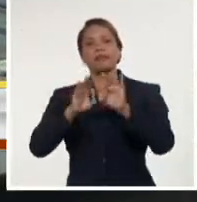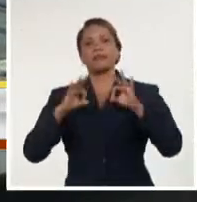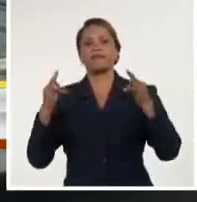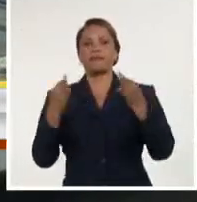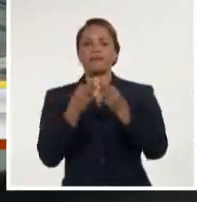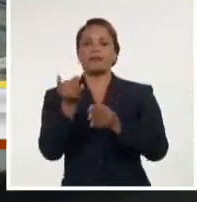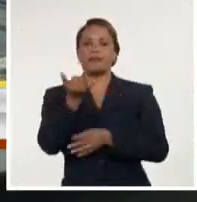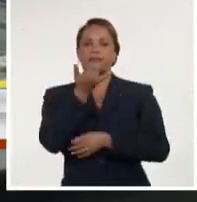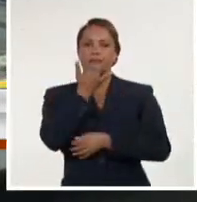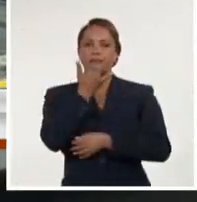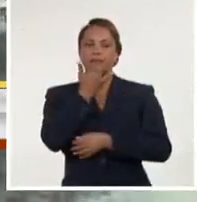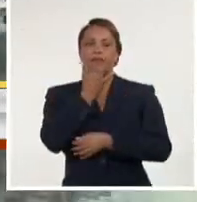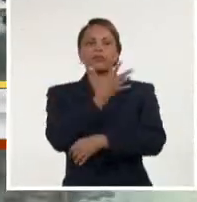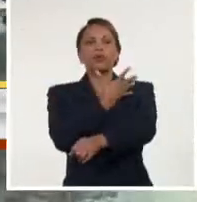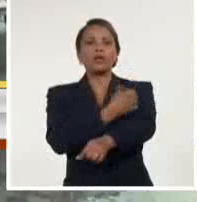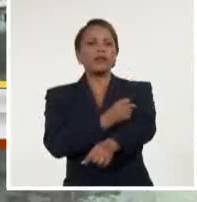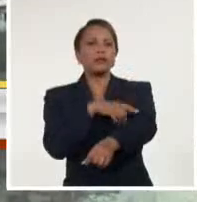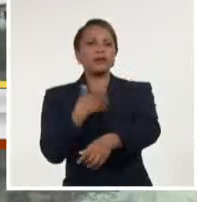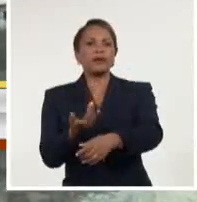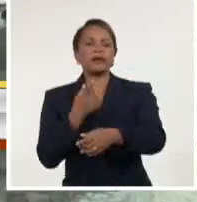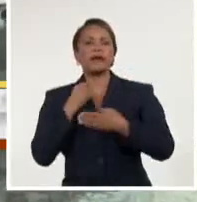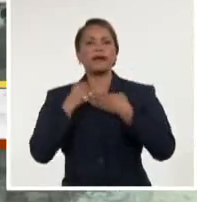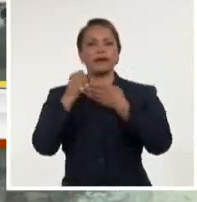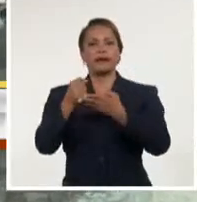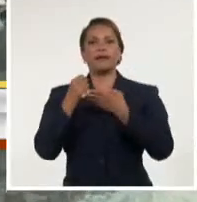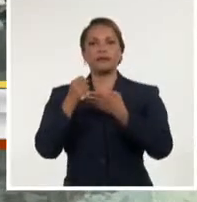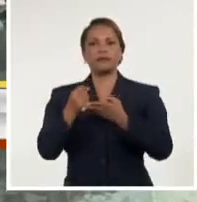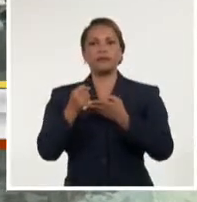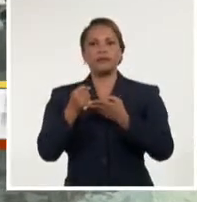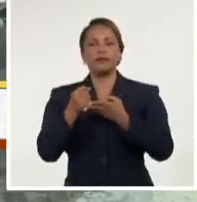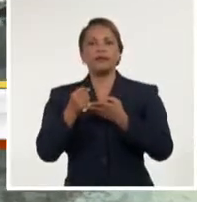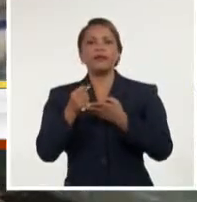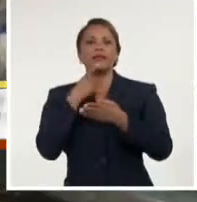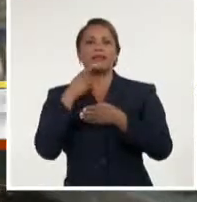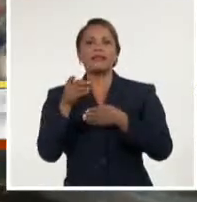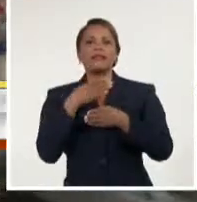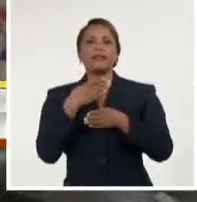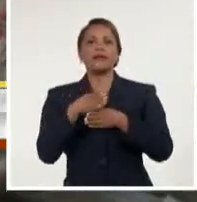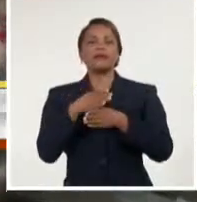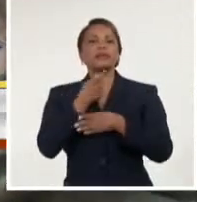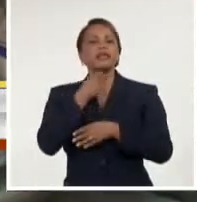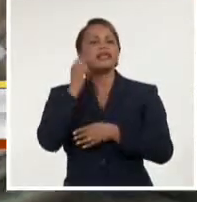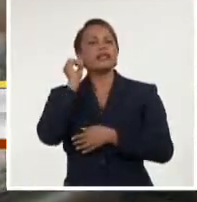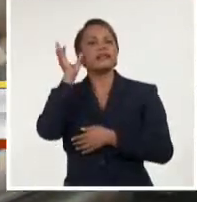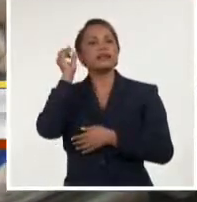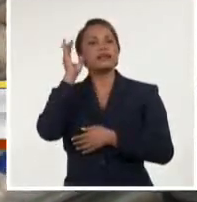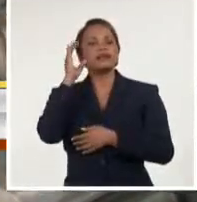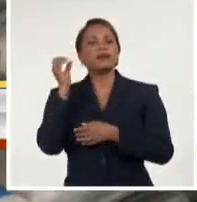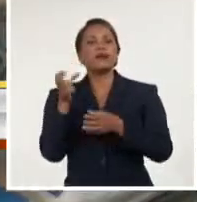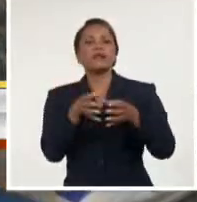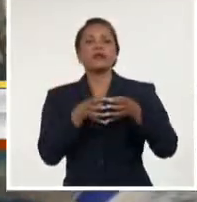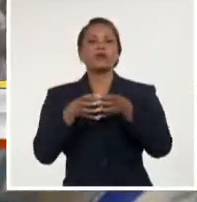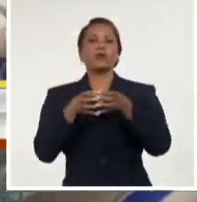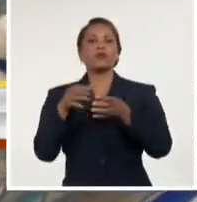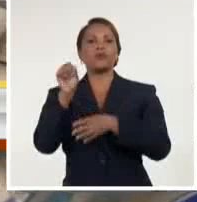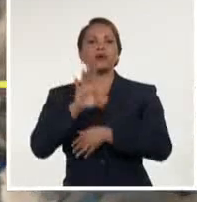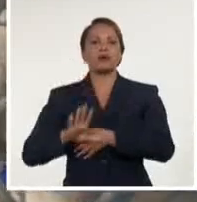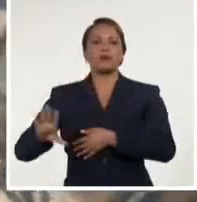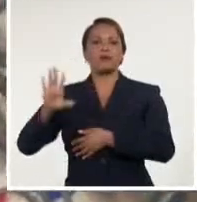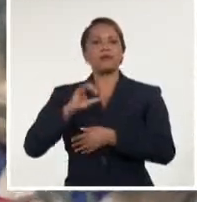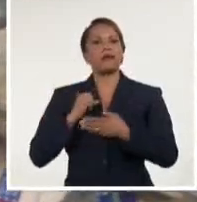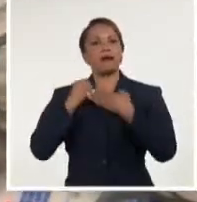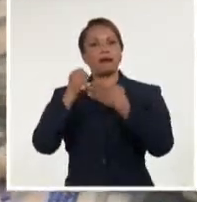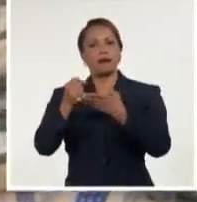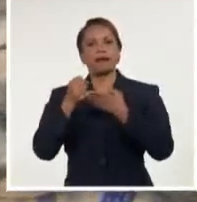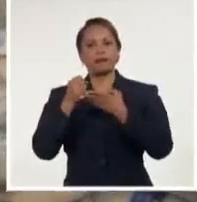el meteoro. El donativo forma parte de las operaciones Team Europe, una iniciativa de la Unión Europea que facilite el transporte de